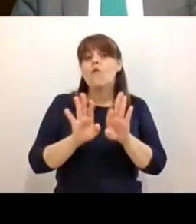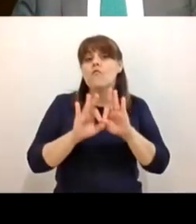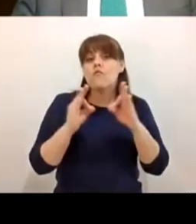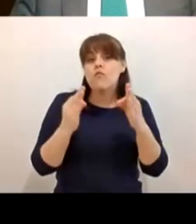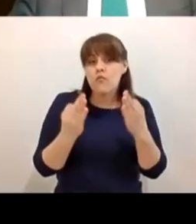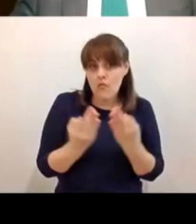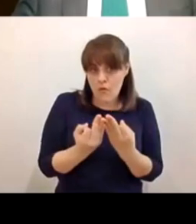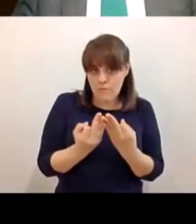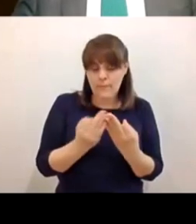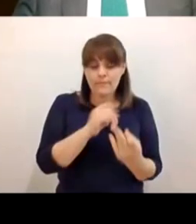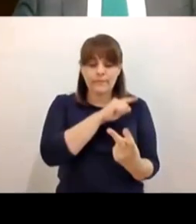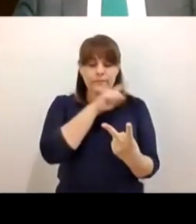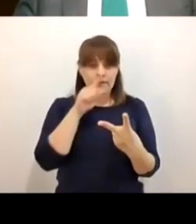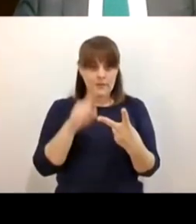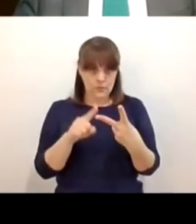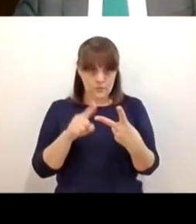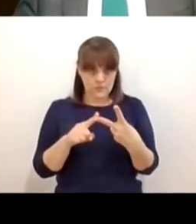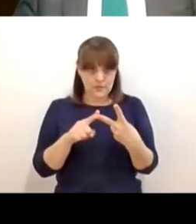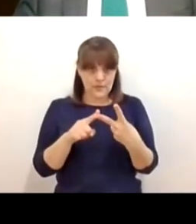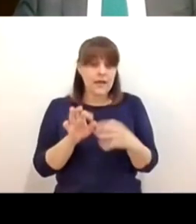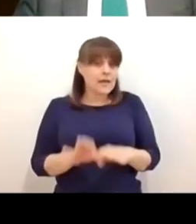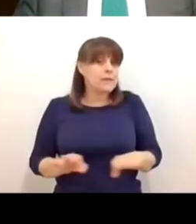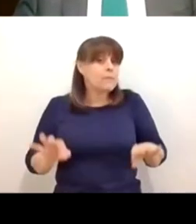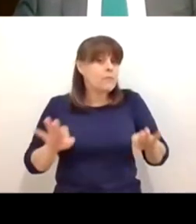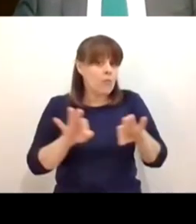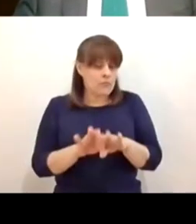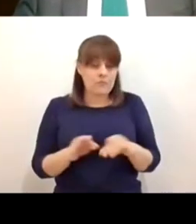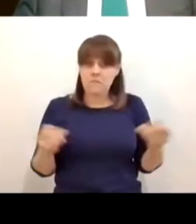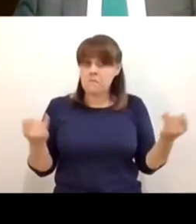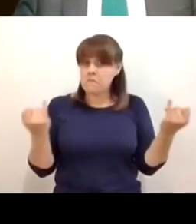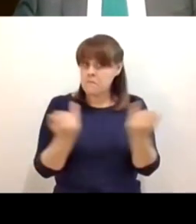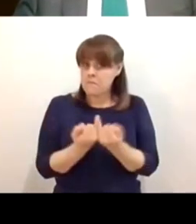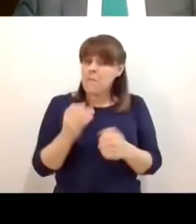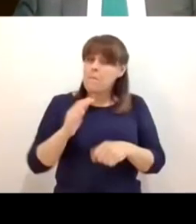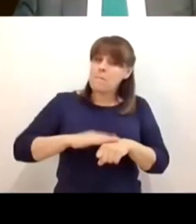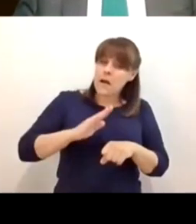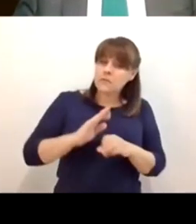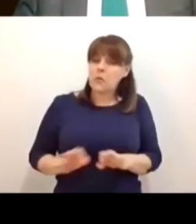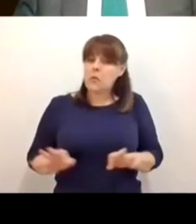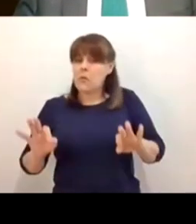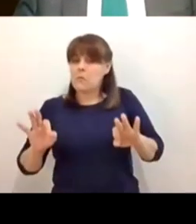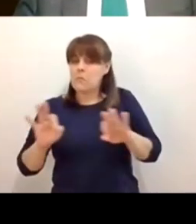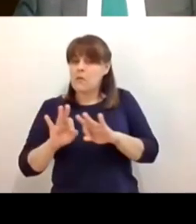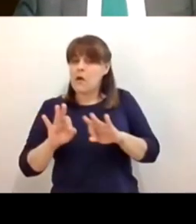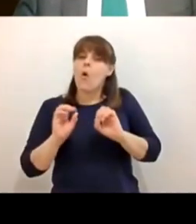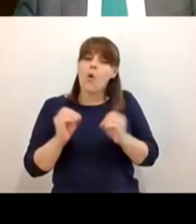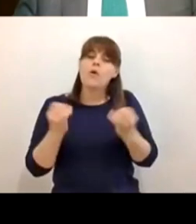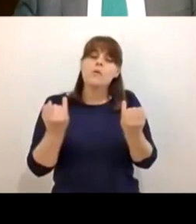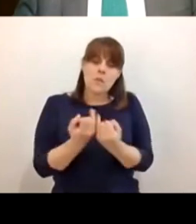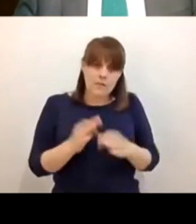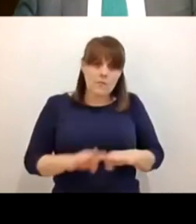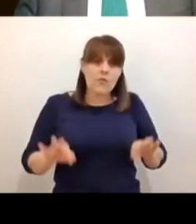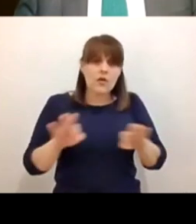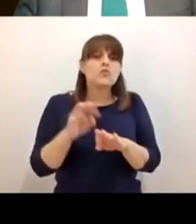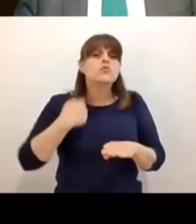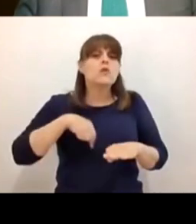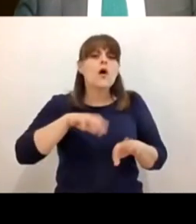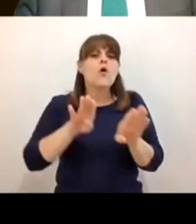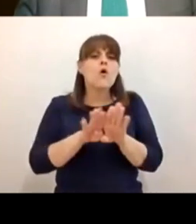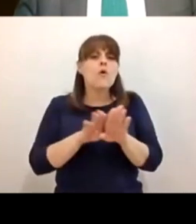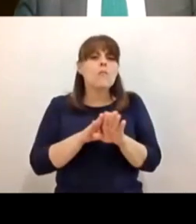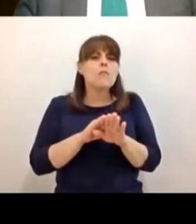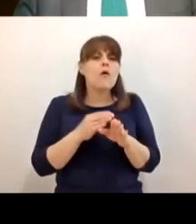segunda y que es más importante o igual de importante es cómo construimos este proceso de